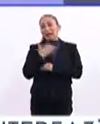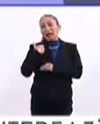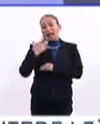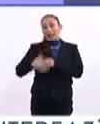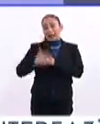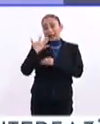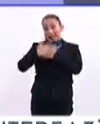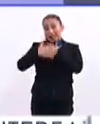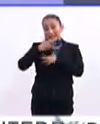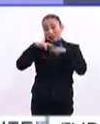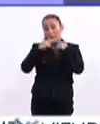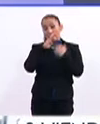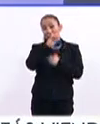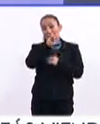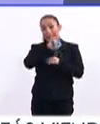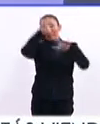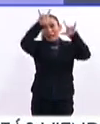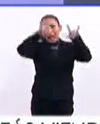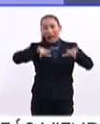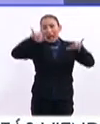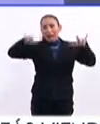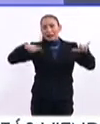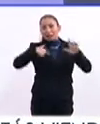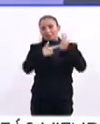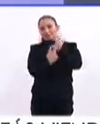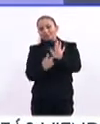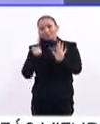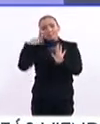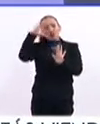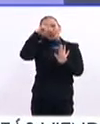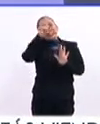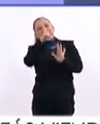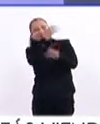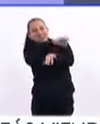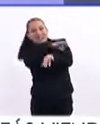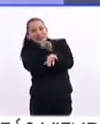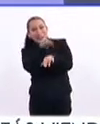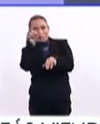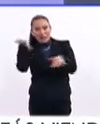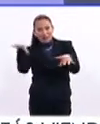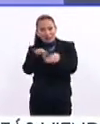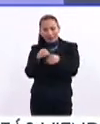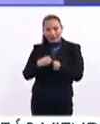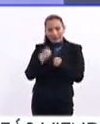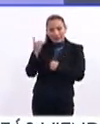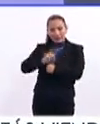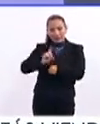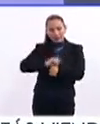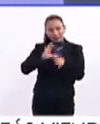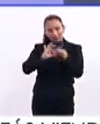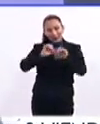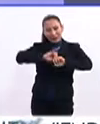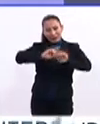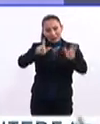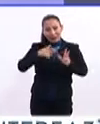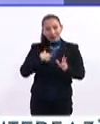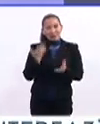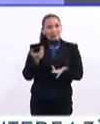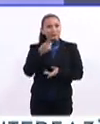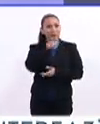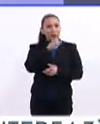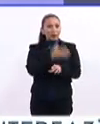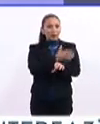15ª Bienal Internacional de Cartel, una muestra que promueve la cultura del diseño como parte de la vida cotidiana. Los detalles nos lo